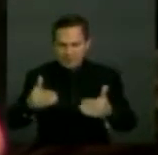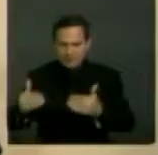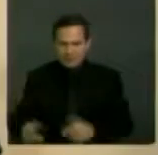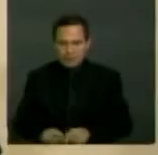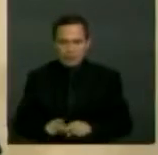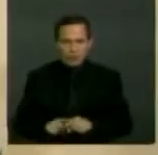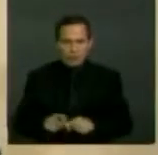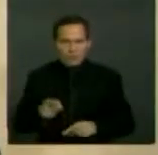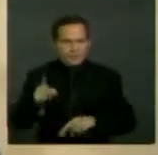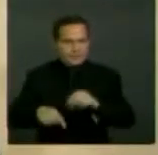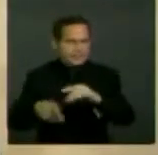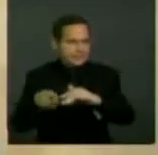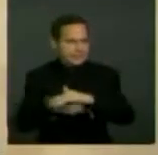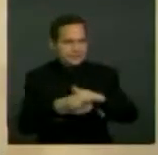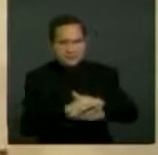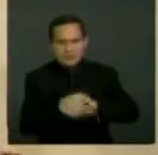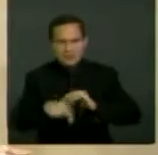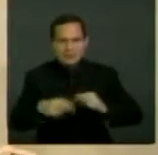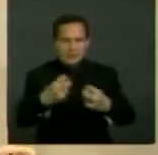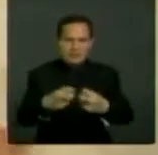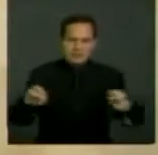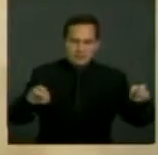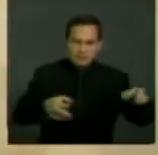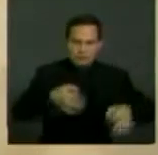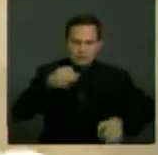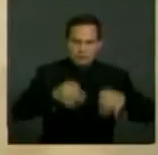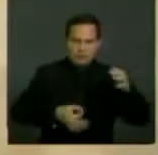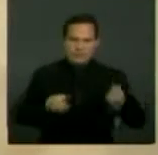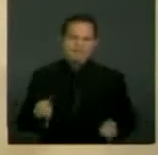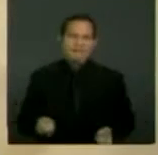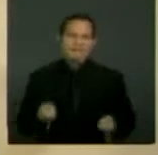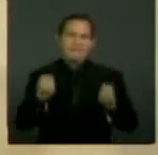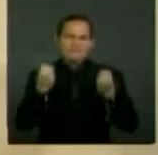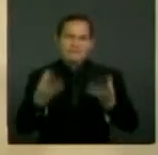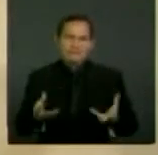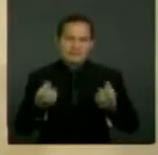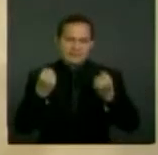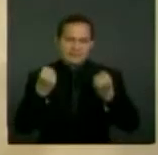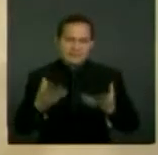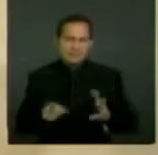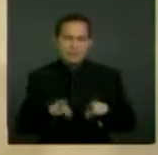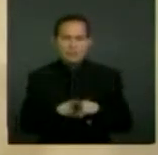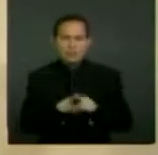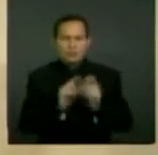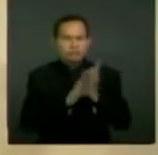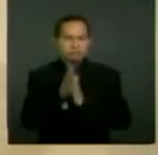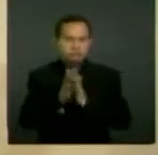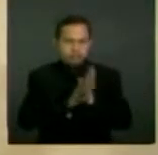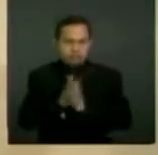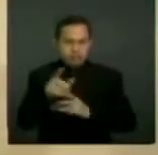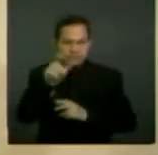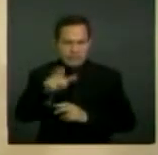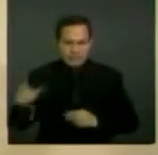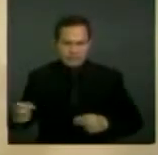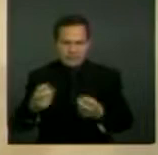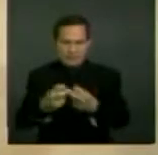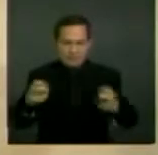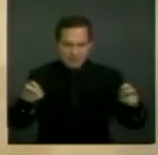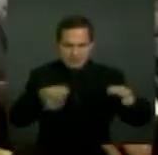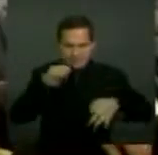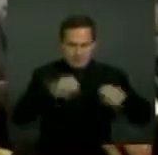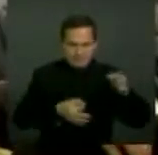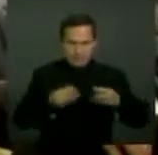obstaculizar. Esta Corte en múltiples ocasiones se ha referido a las personas con discapacidad como un grupo de especial protección